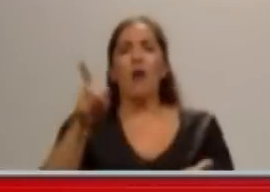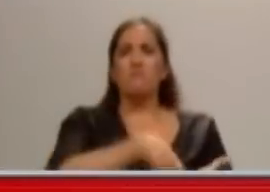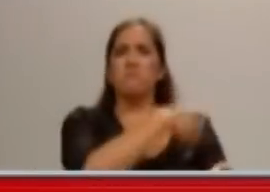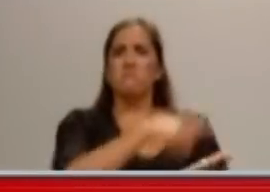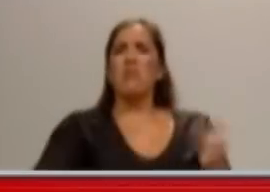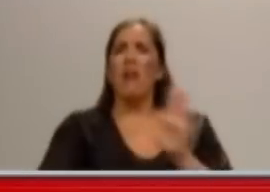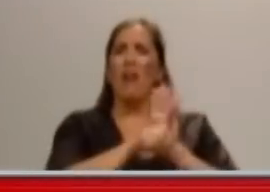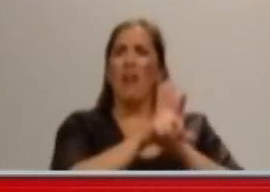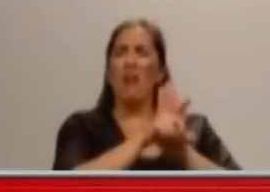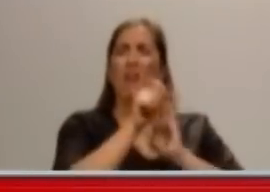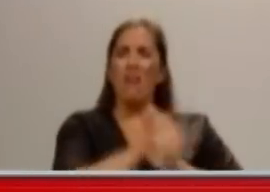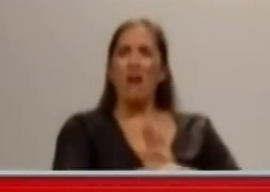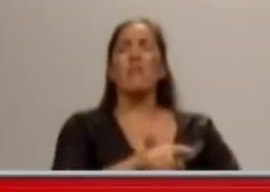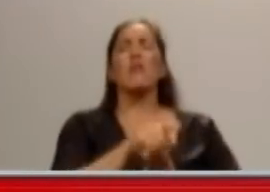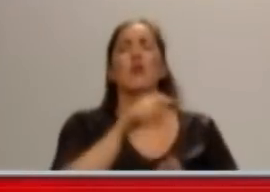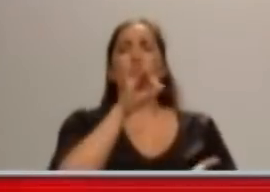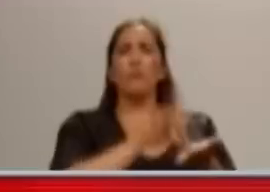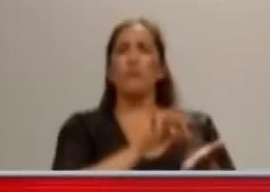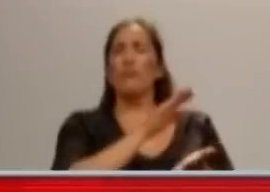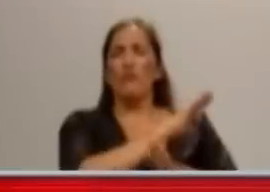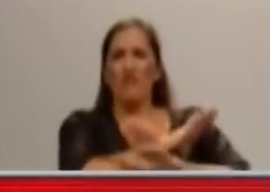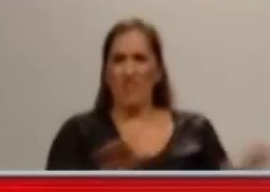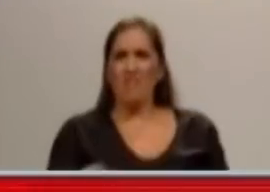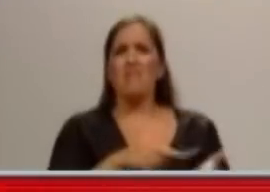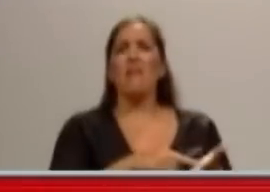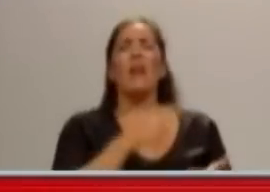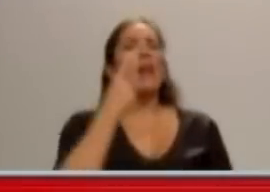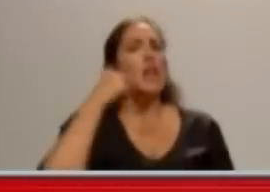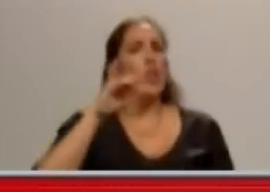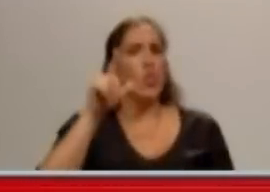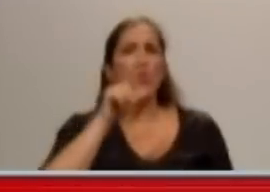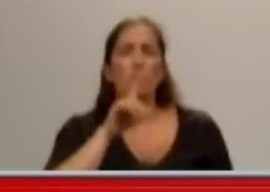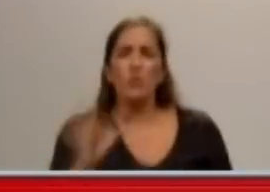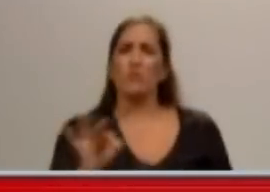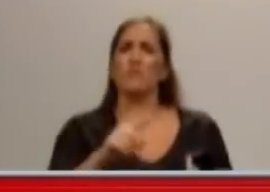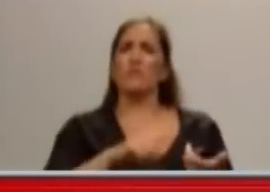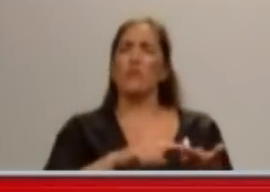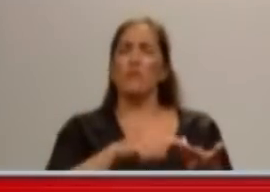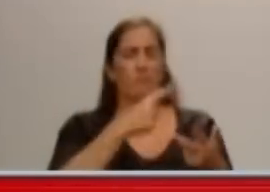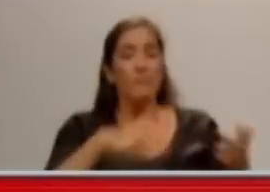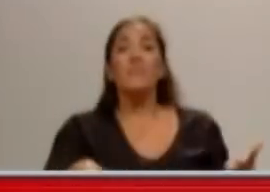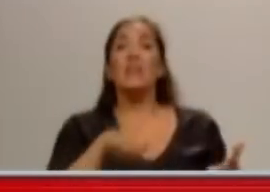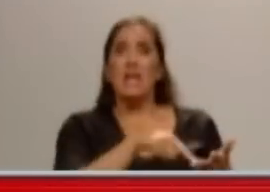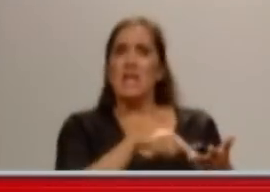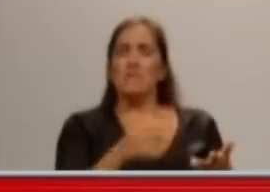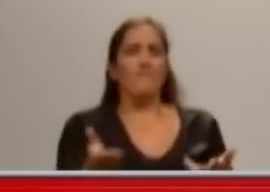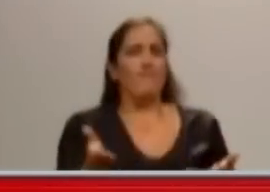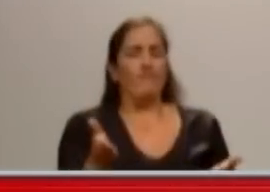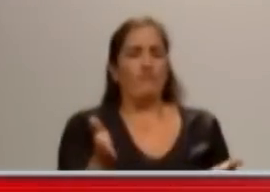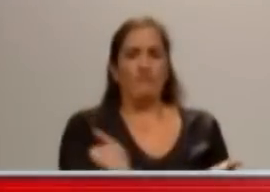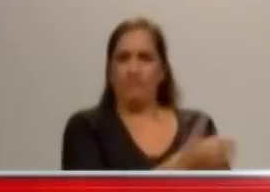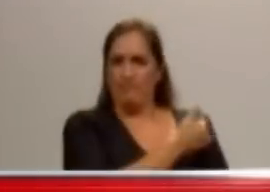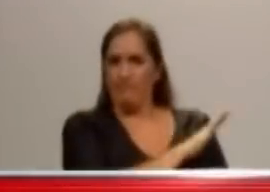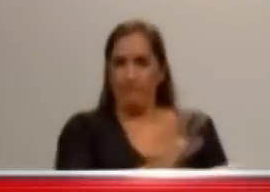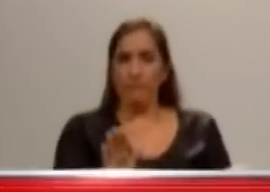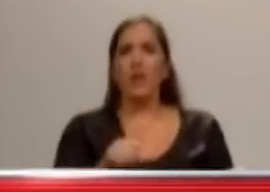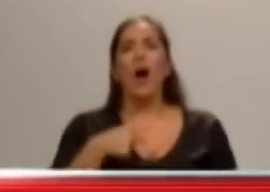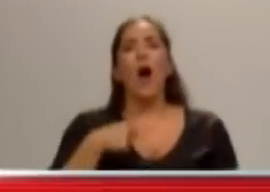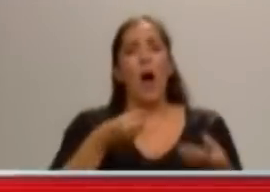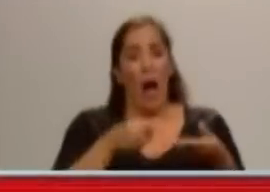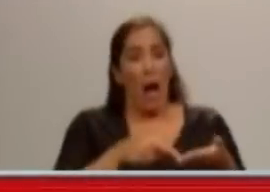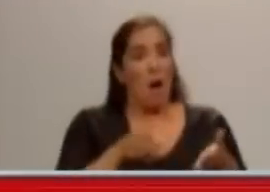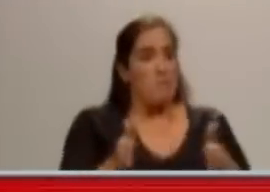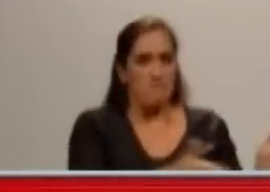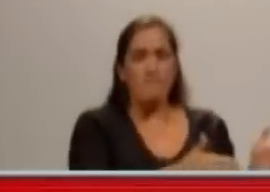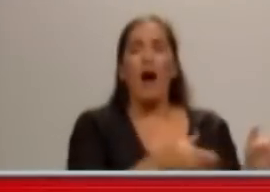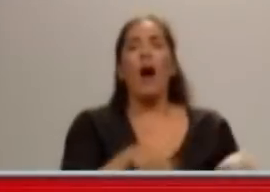parte de la estrategia del gobierno, el gobierno lo pone a Nisman como un delitante, como un delitante,